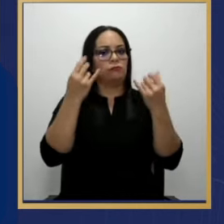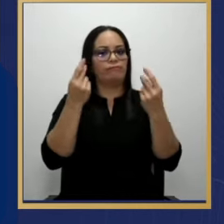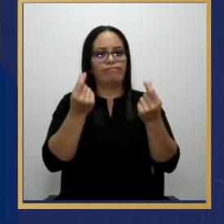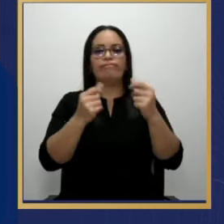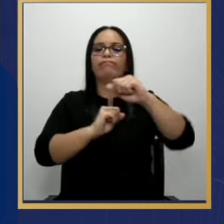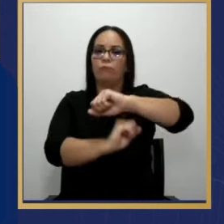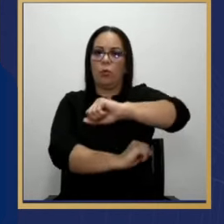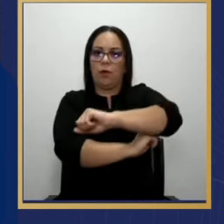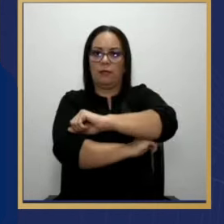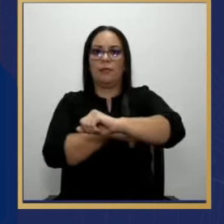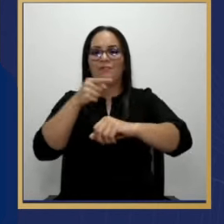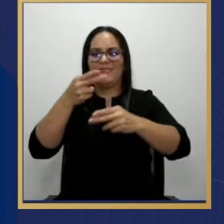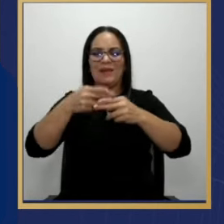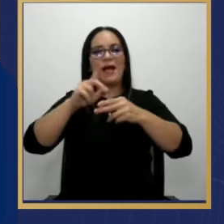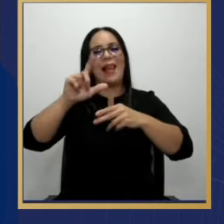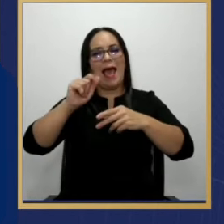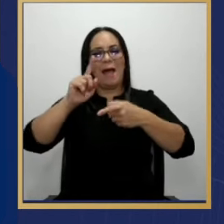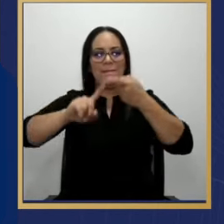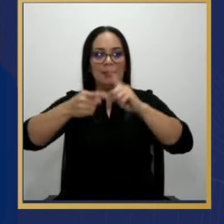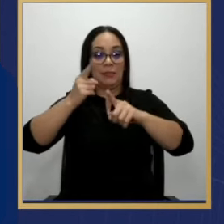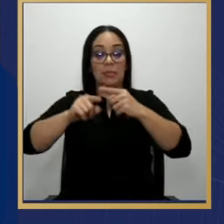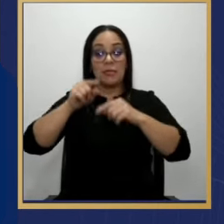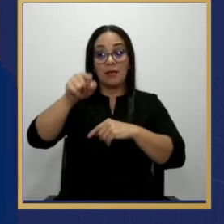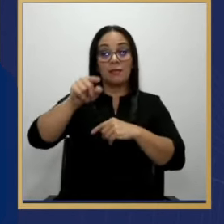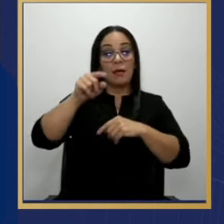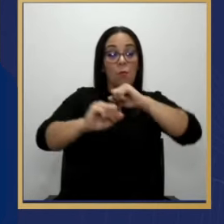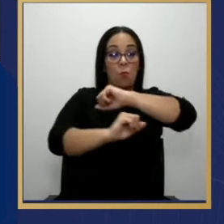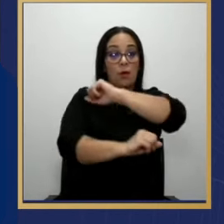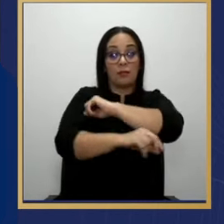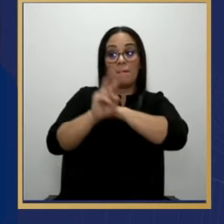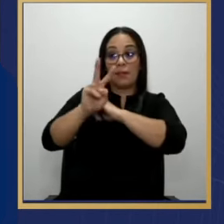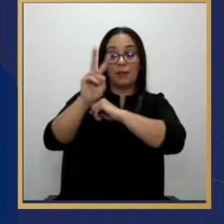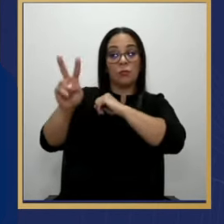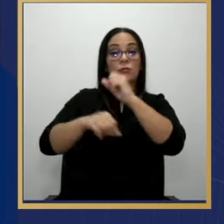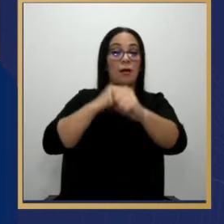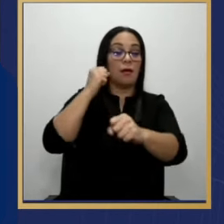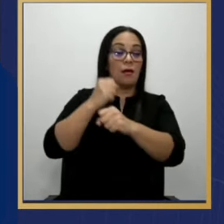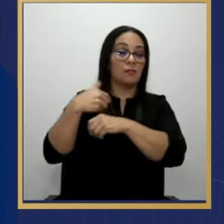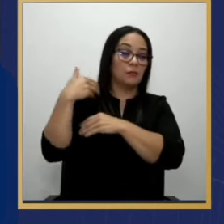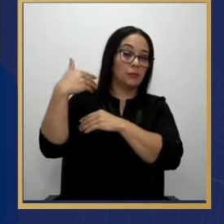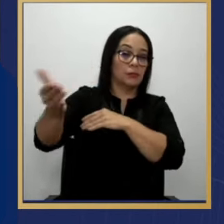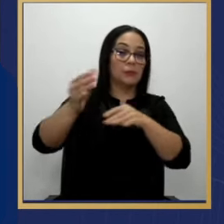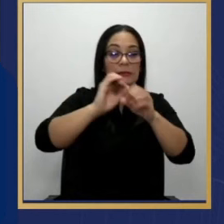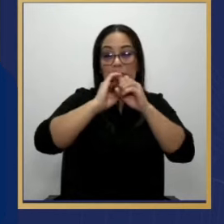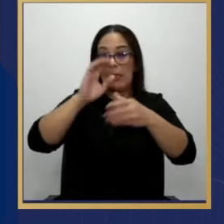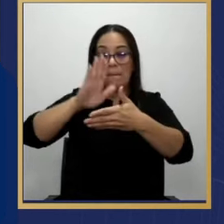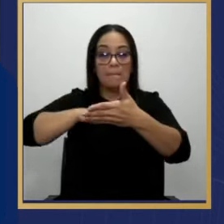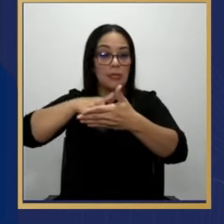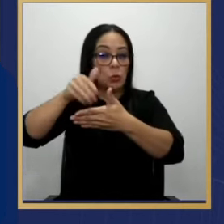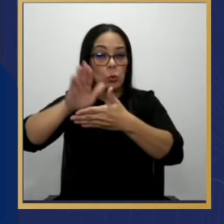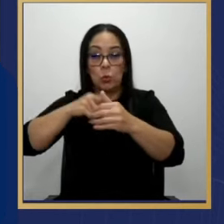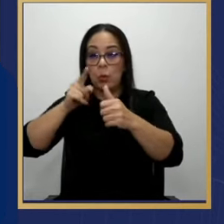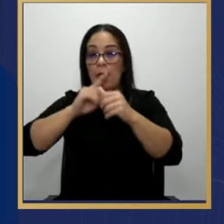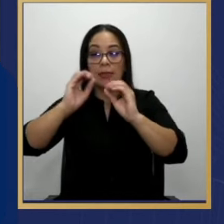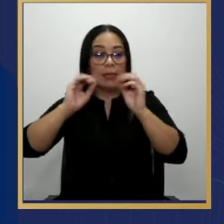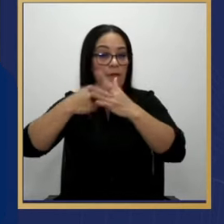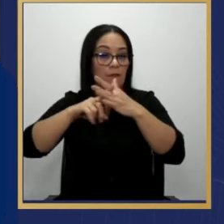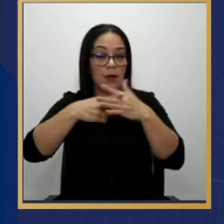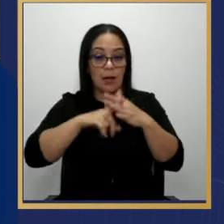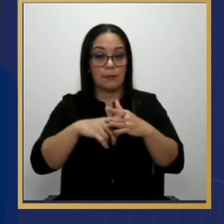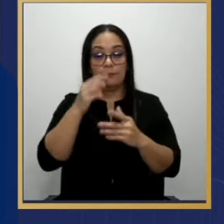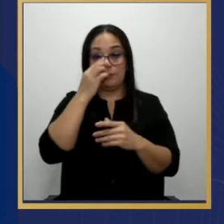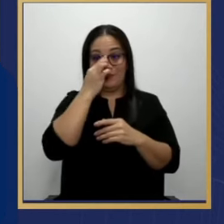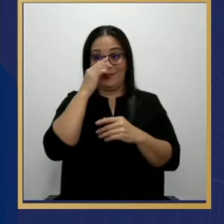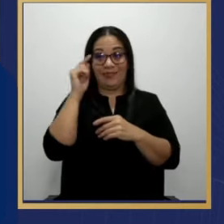un puente que llevaba 22 años sin siquiera ponérsele una gota de pintura, y un puente que lleva más de 12 años